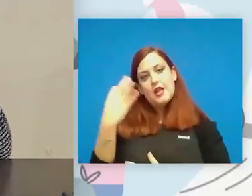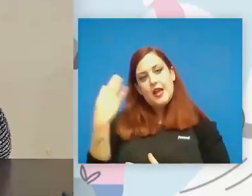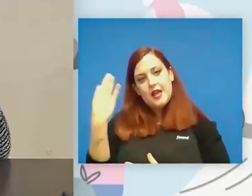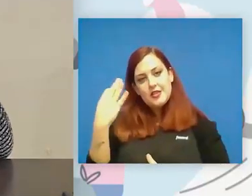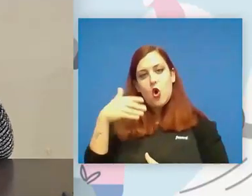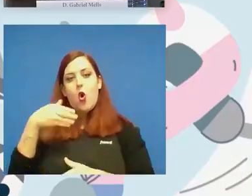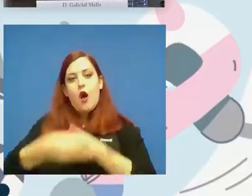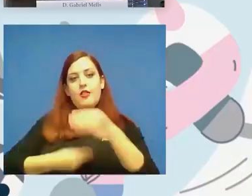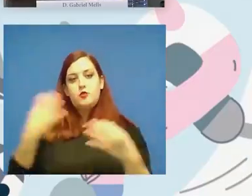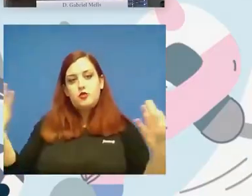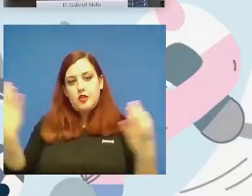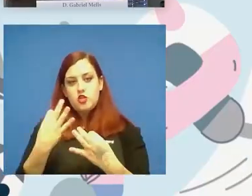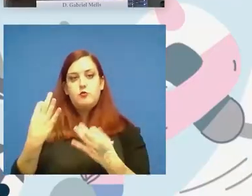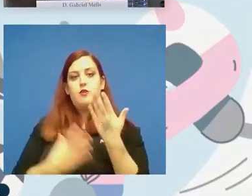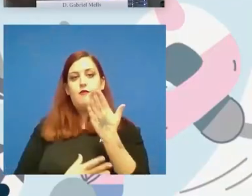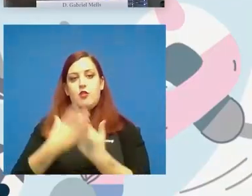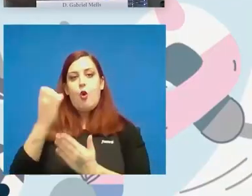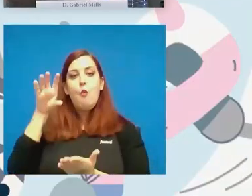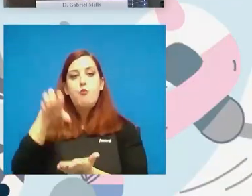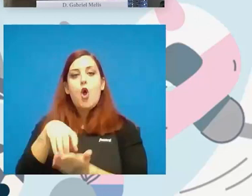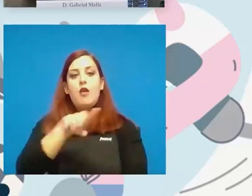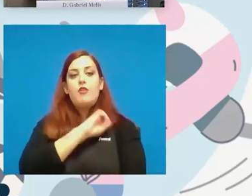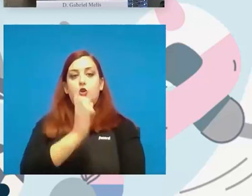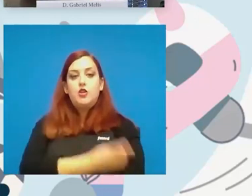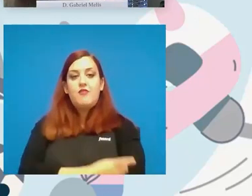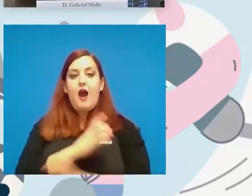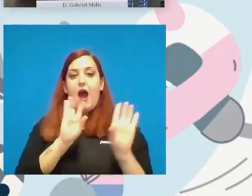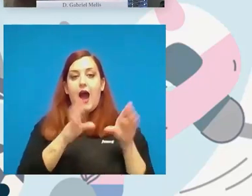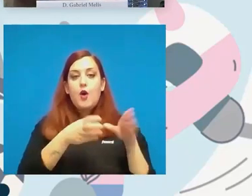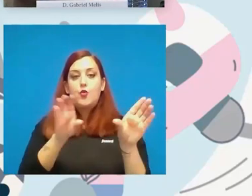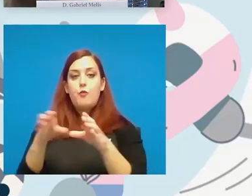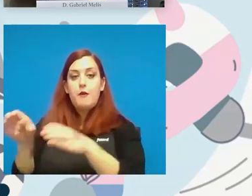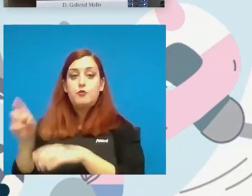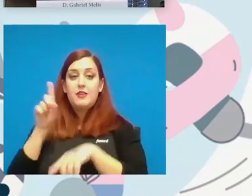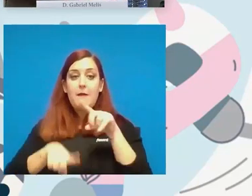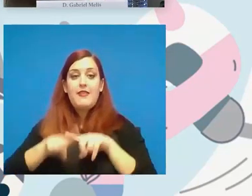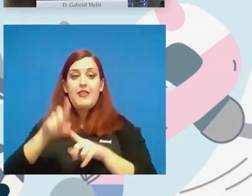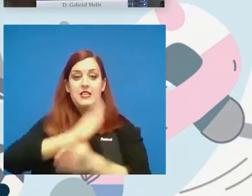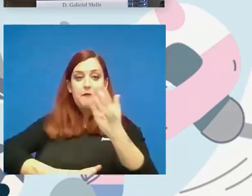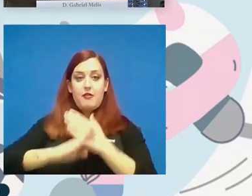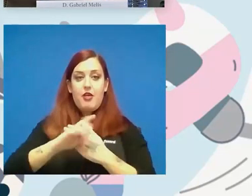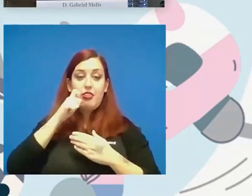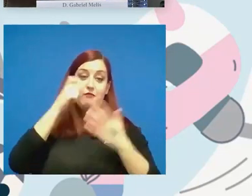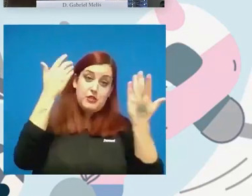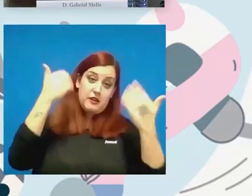aceleración polideportiva que agrupamos distintos tipos de discapacidad discapacidad física